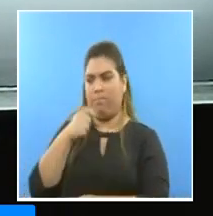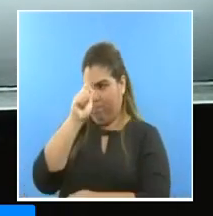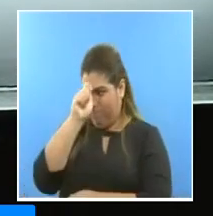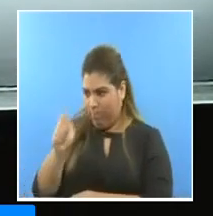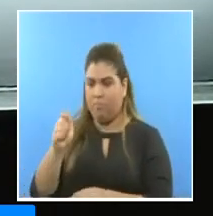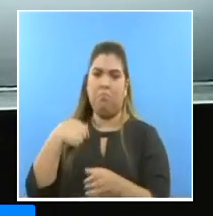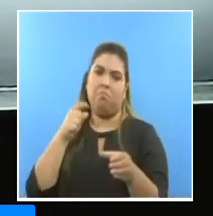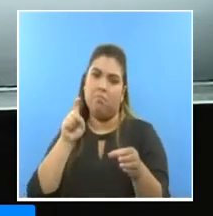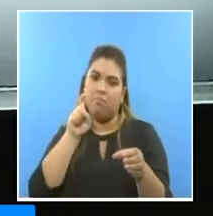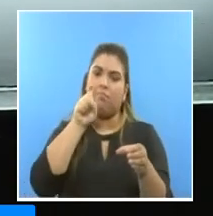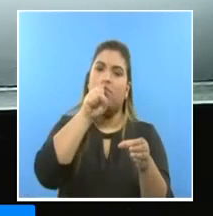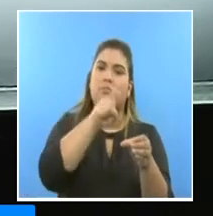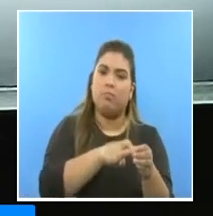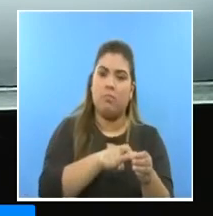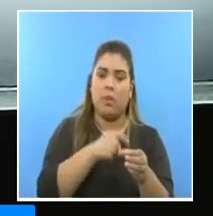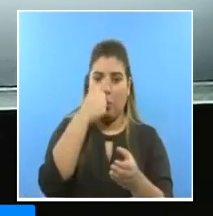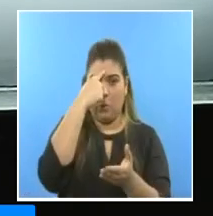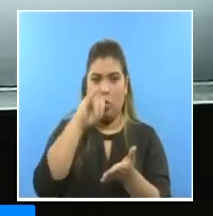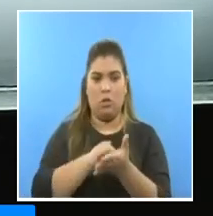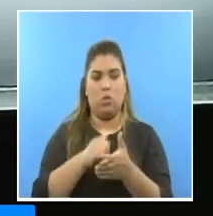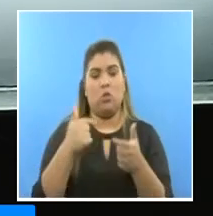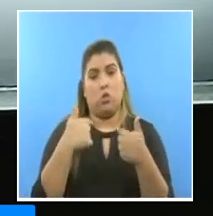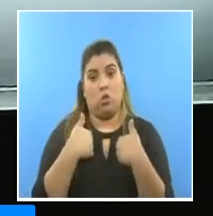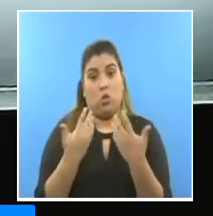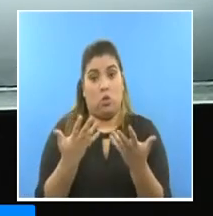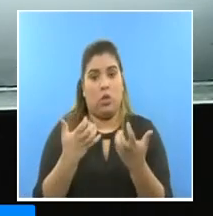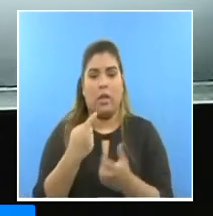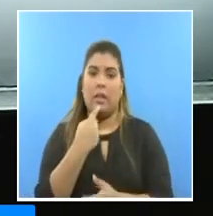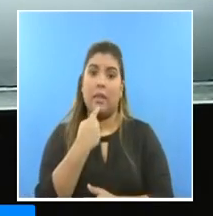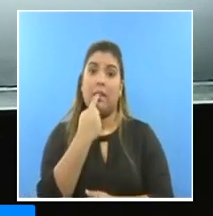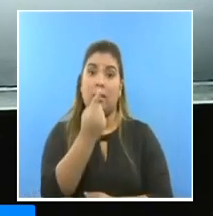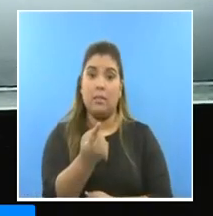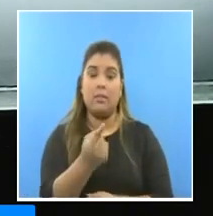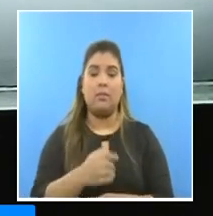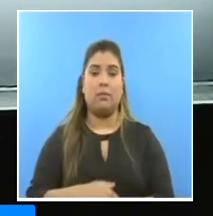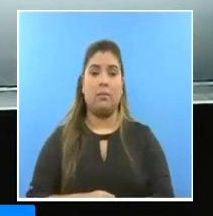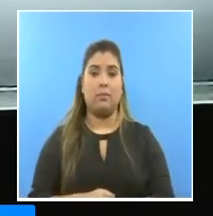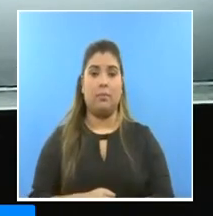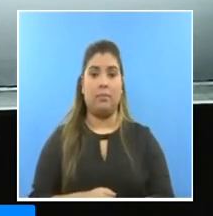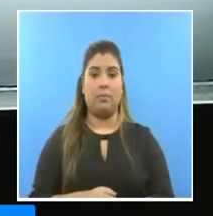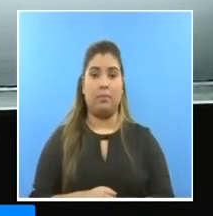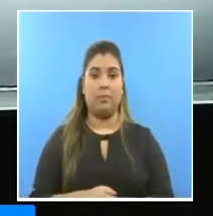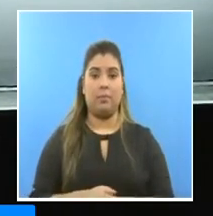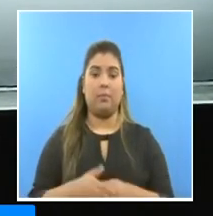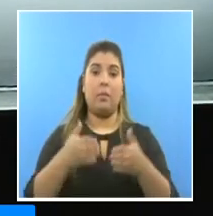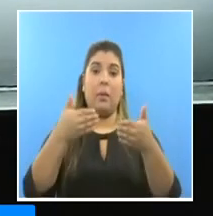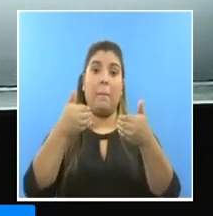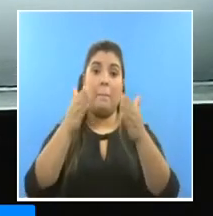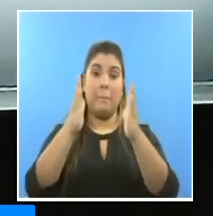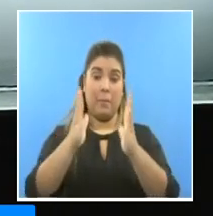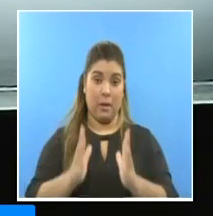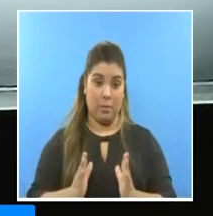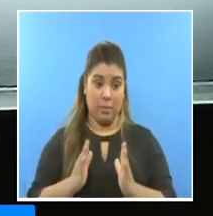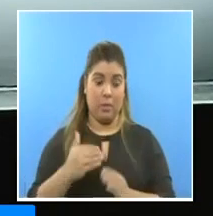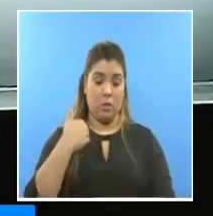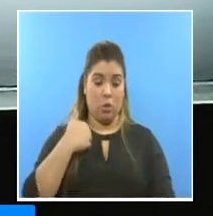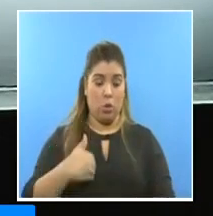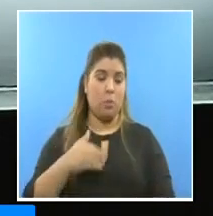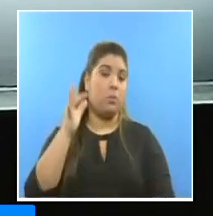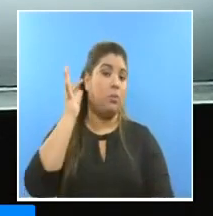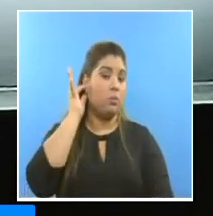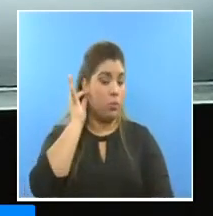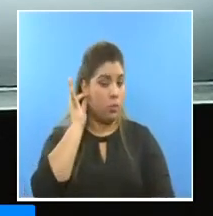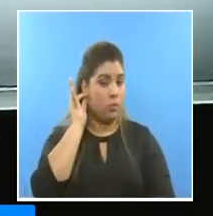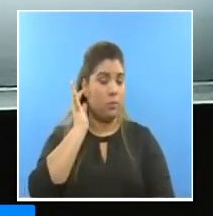Yo quisiera en esta breve intervención dirigirme a las panameñas y a los